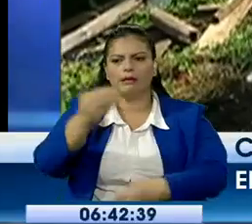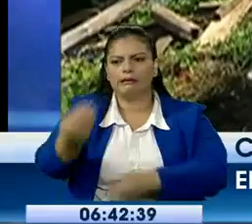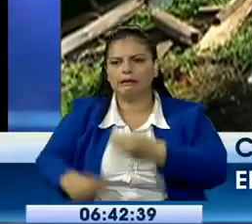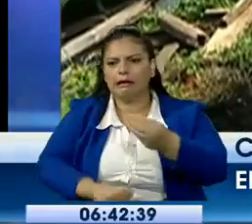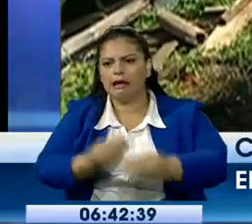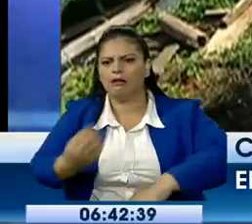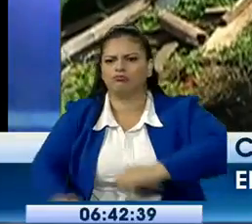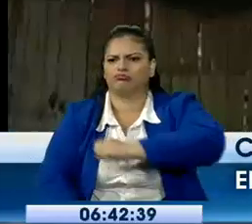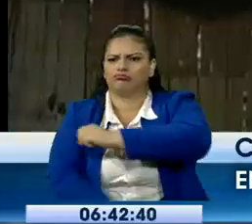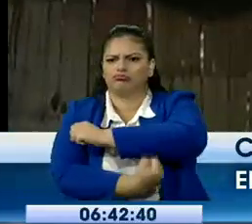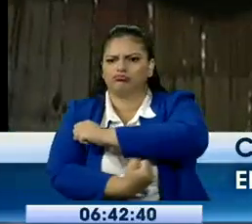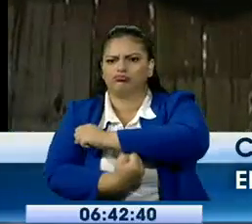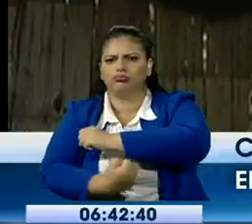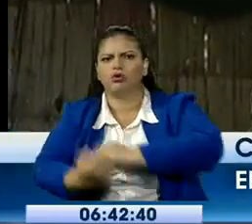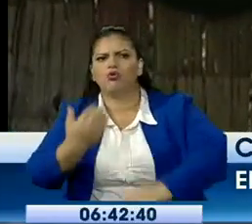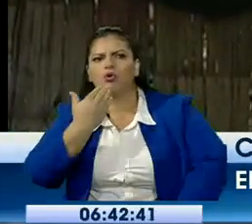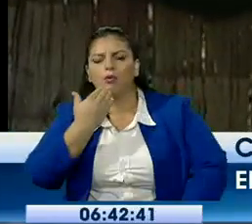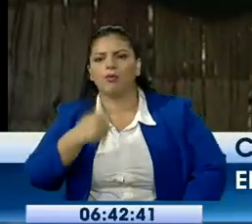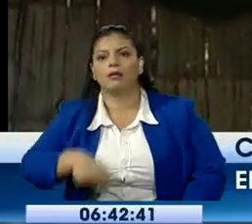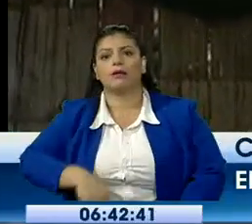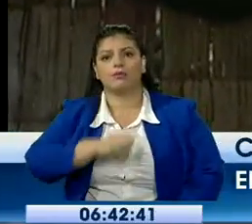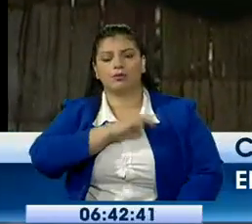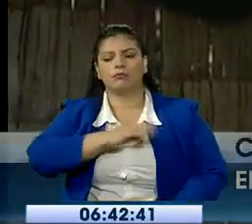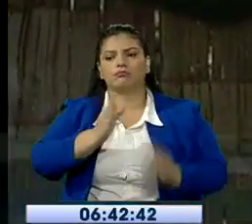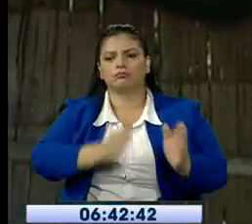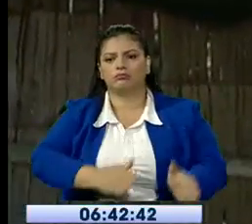tiene definido el municipio. Informó Julio César Saona.